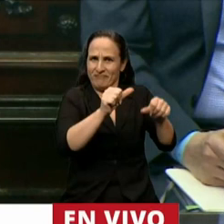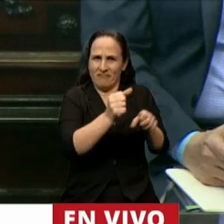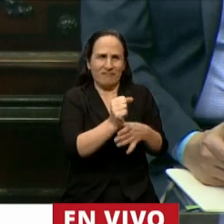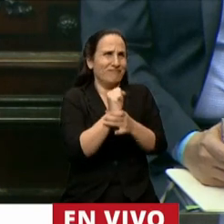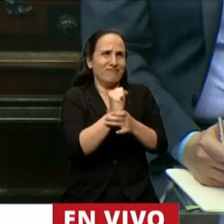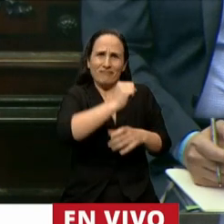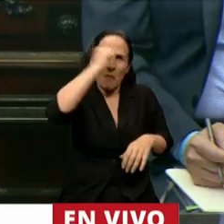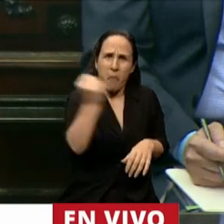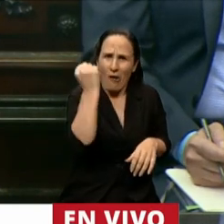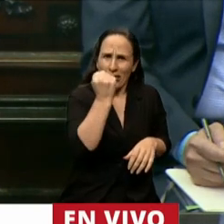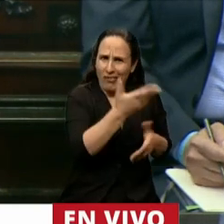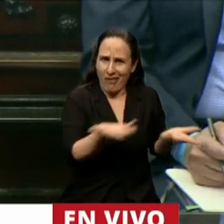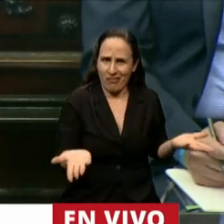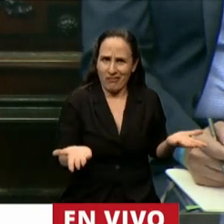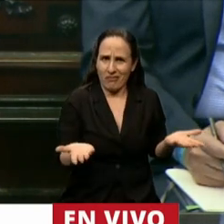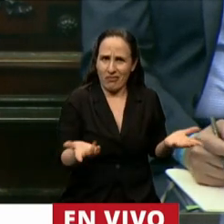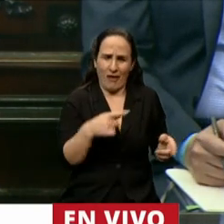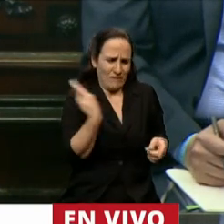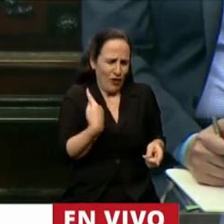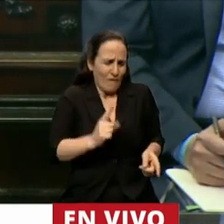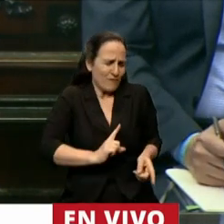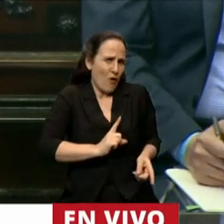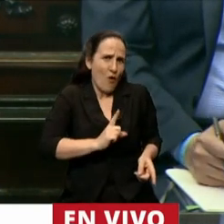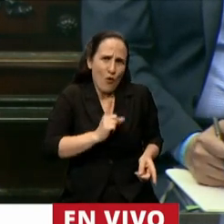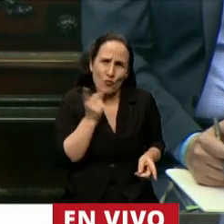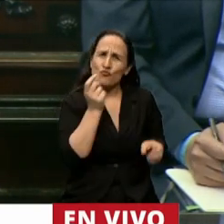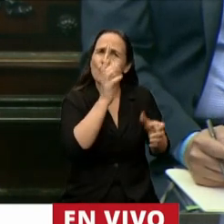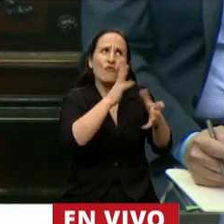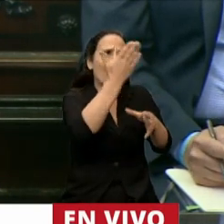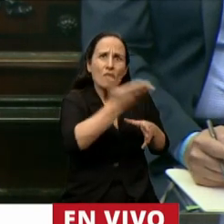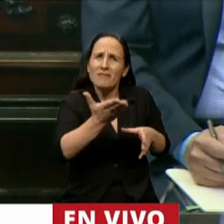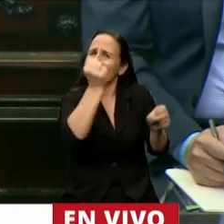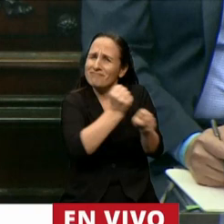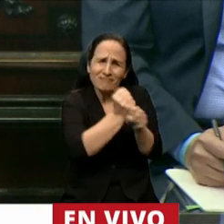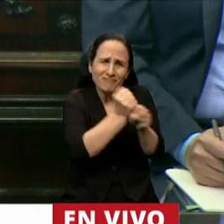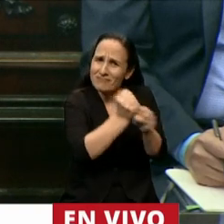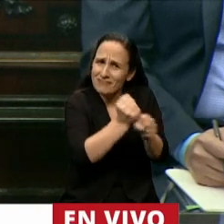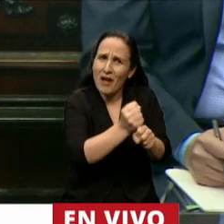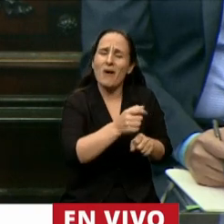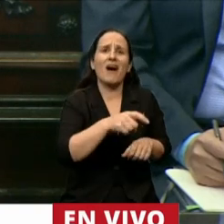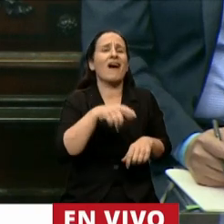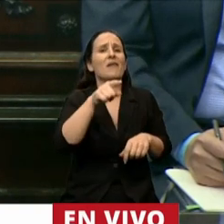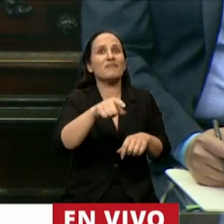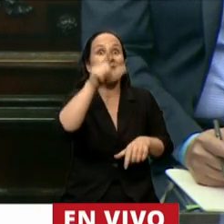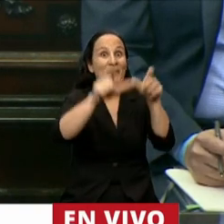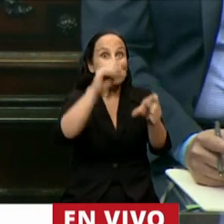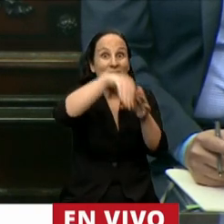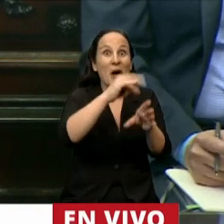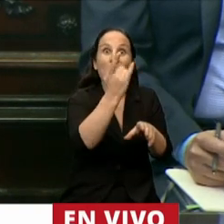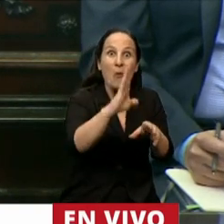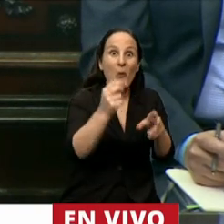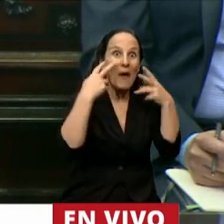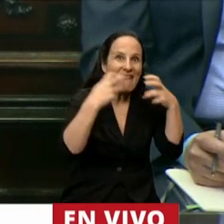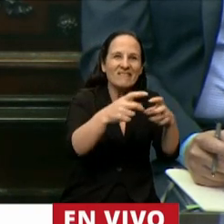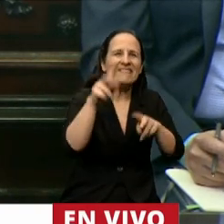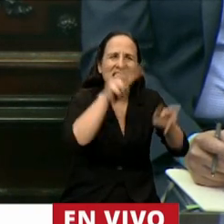estamos orgullosos del trabajo de nuestros científicos y científicas de los investigadores de la UBA que buscan